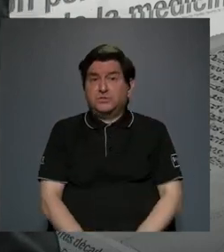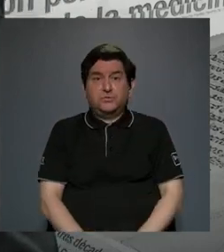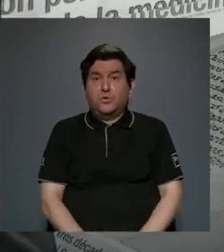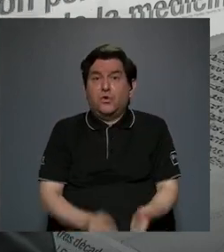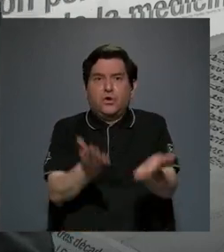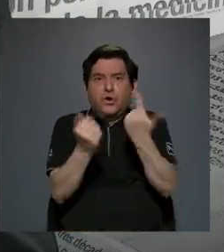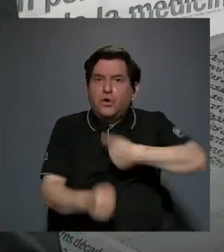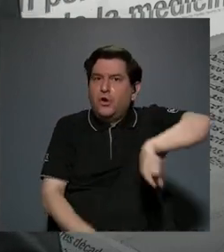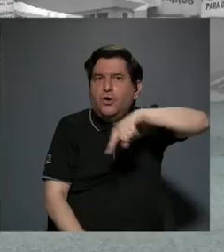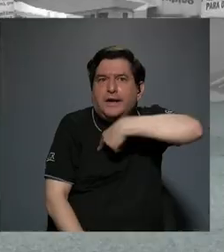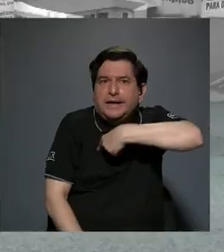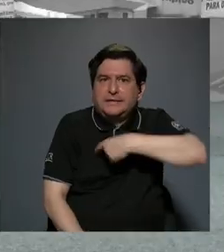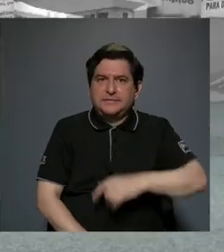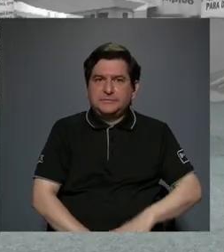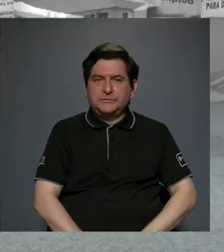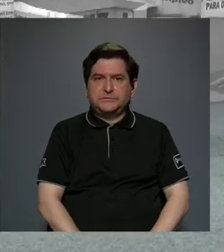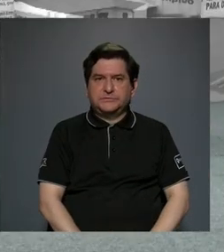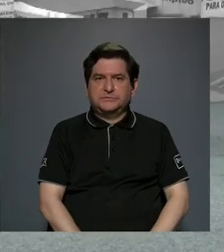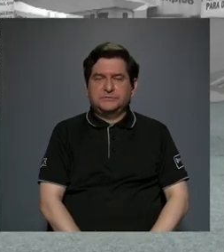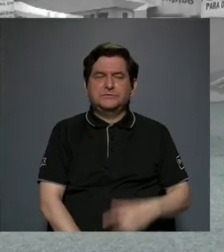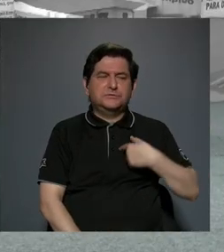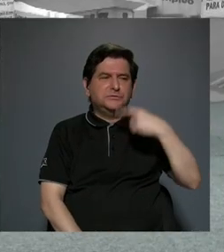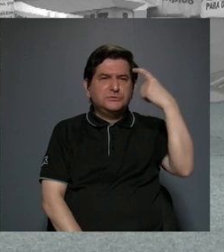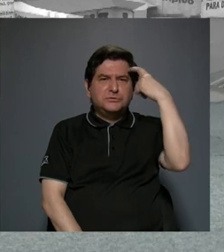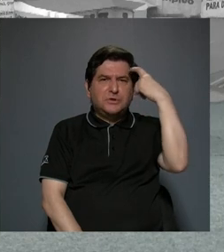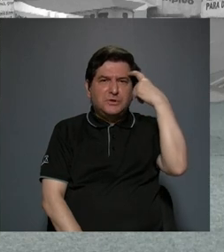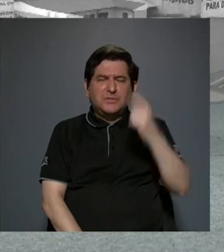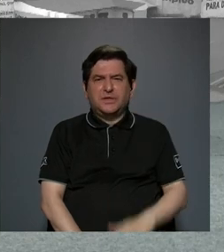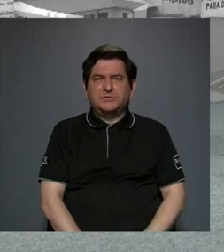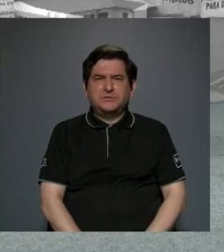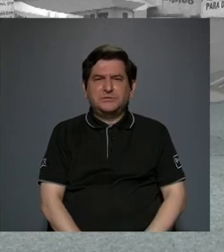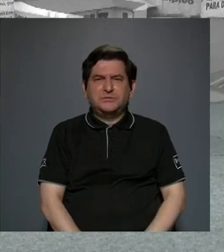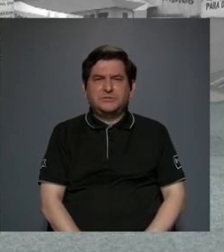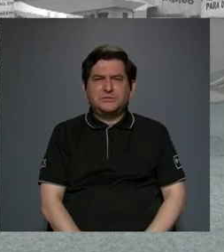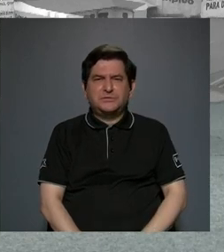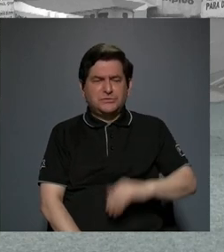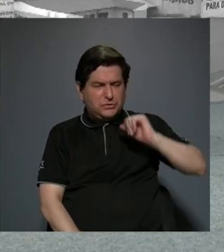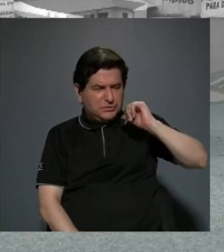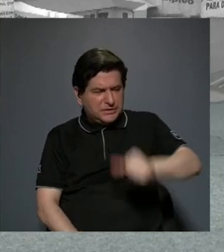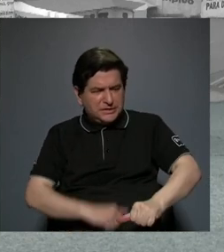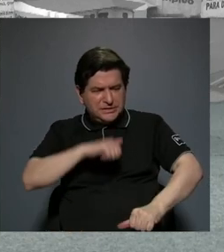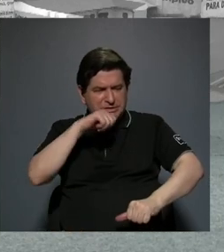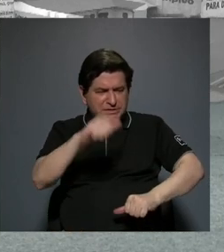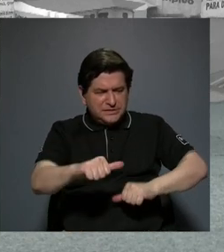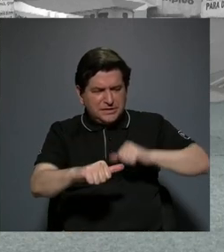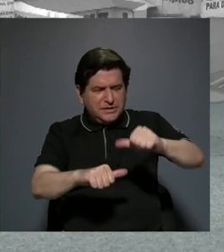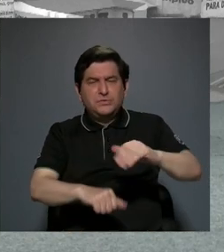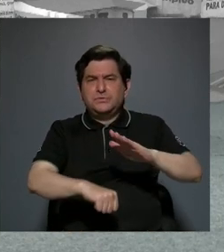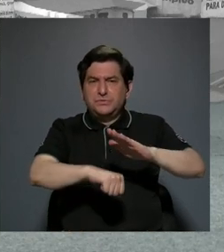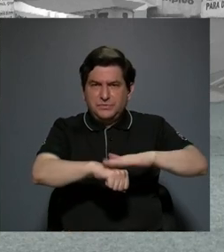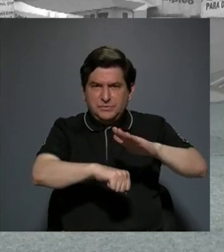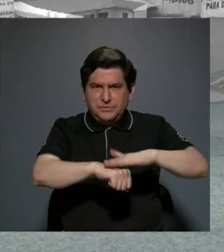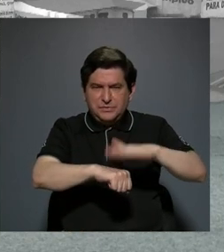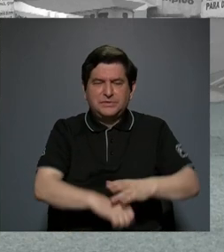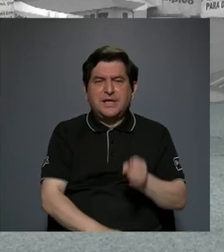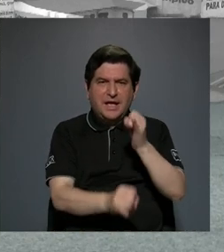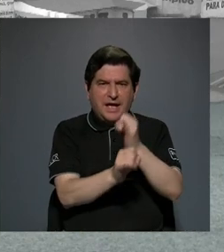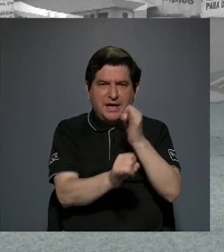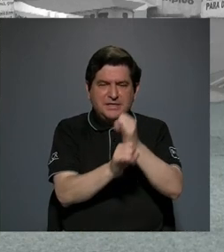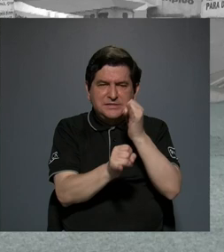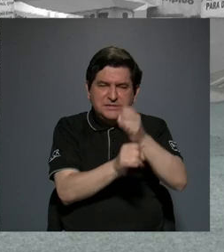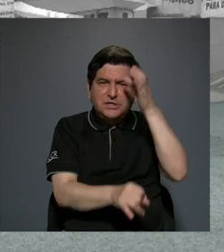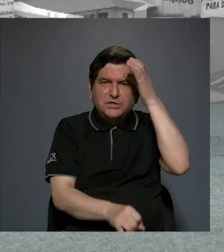cantidad que queremos pienso que el esfuerzo debe dedicarse por permitirle a las